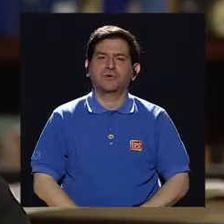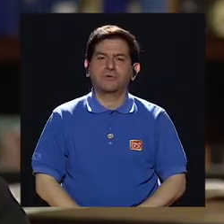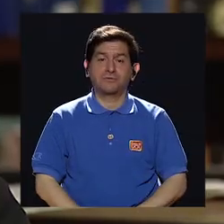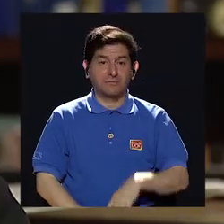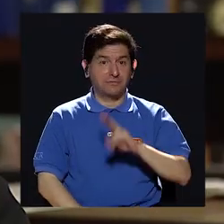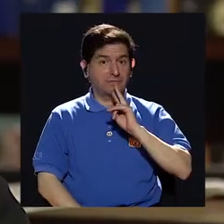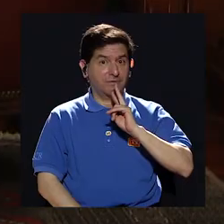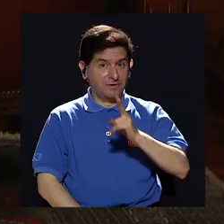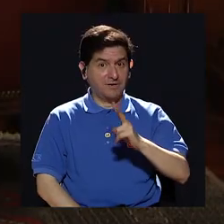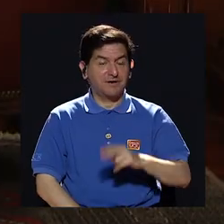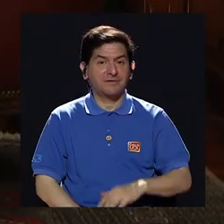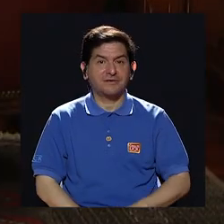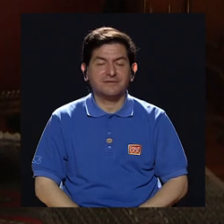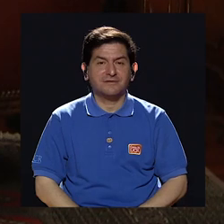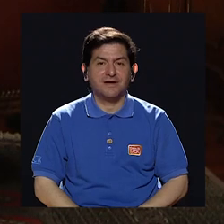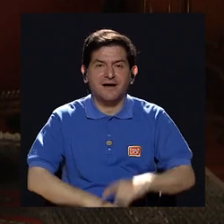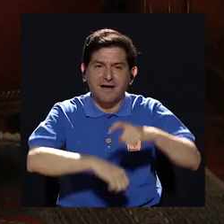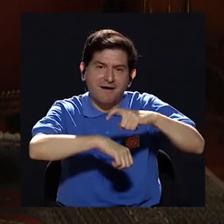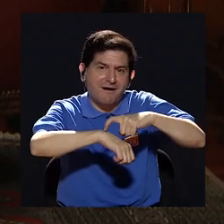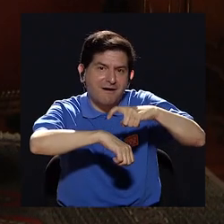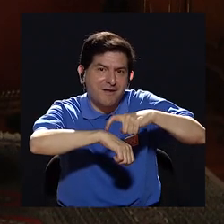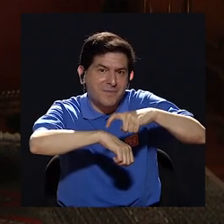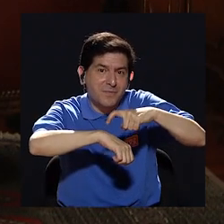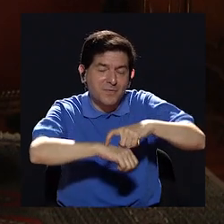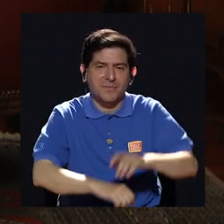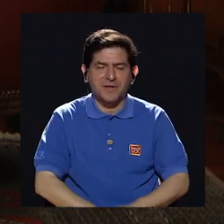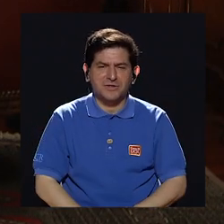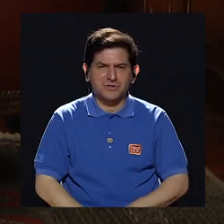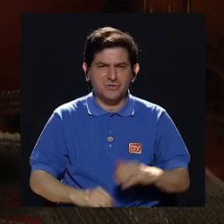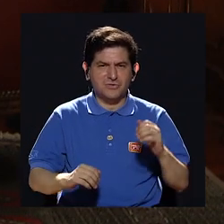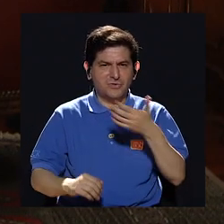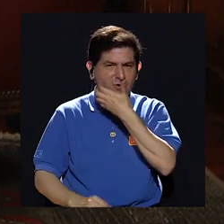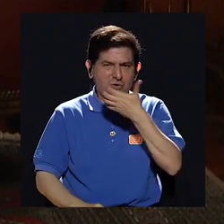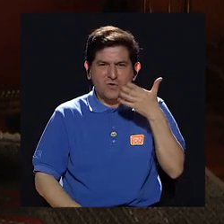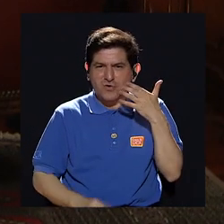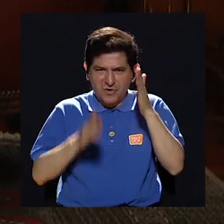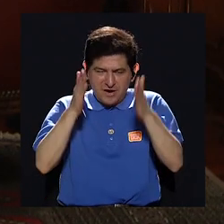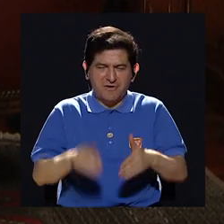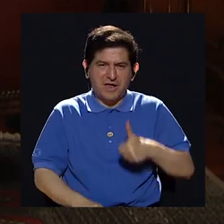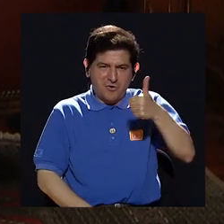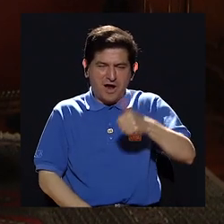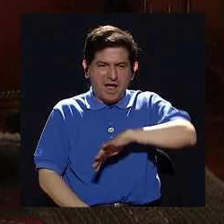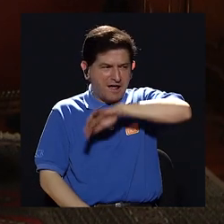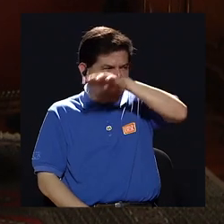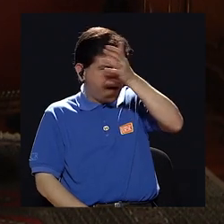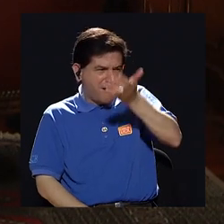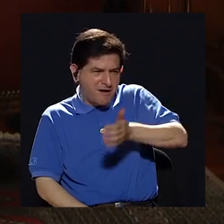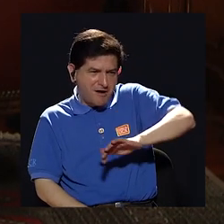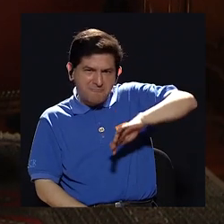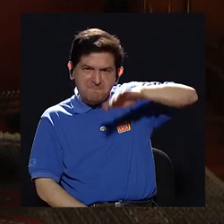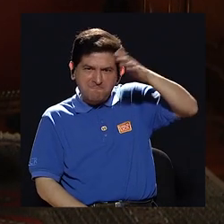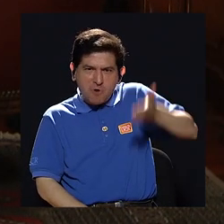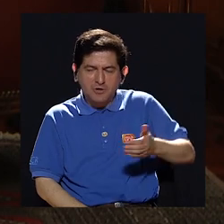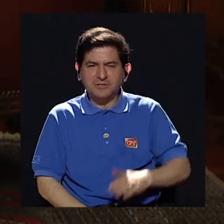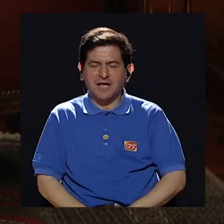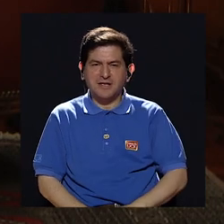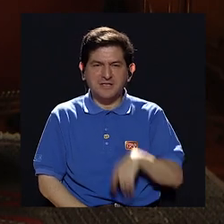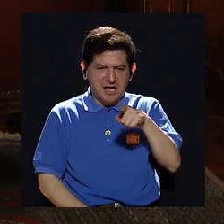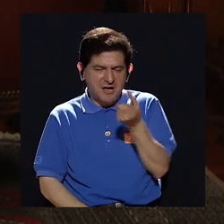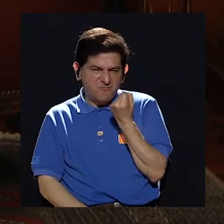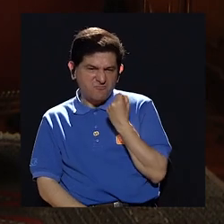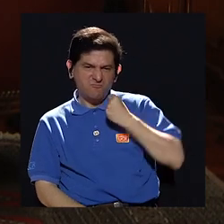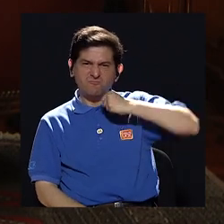la verdad es que cuando una guerrilla gana en la montaña una